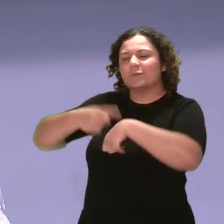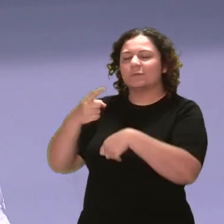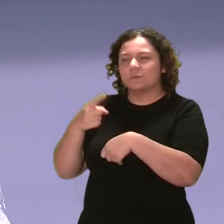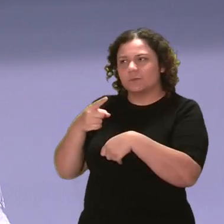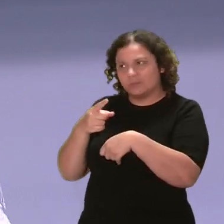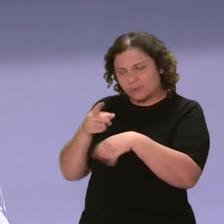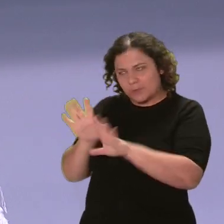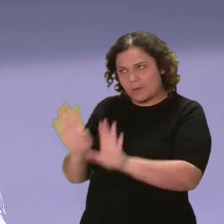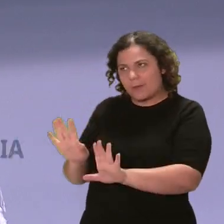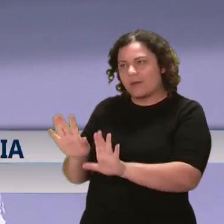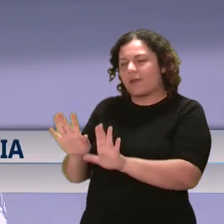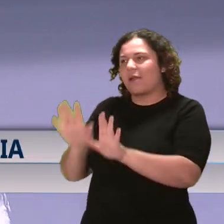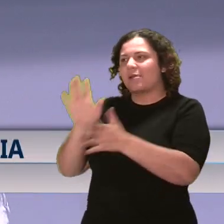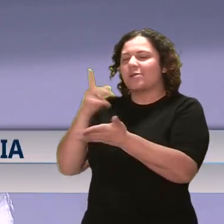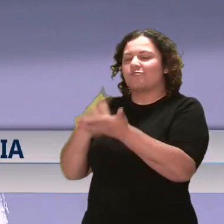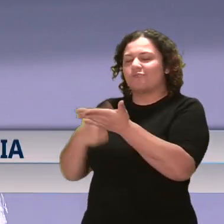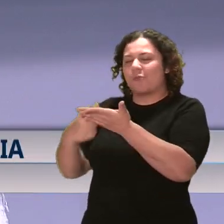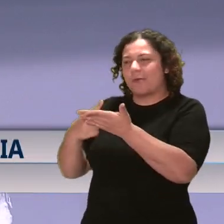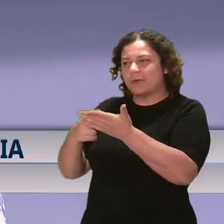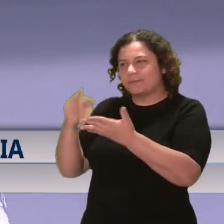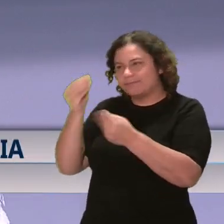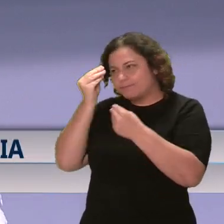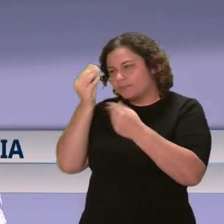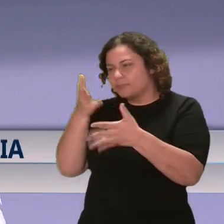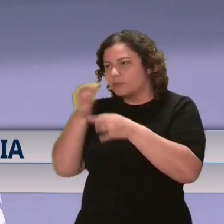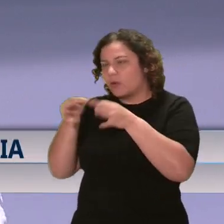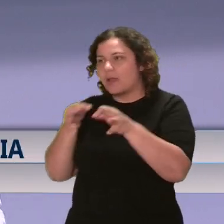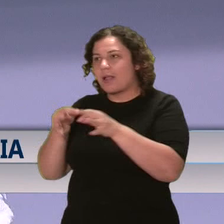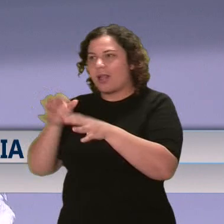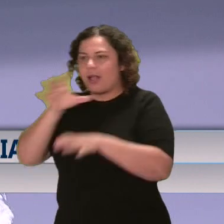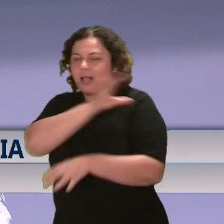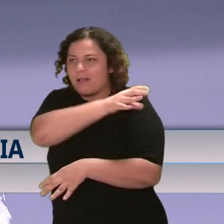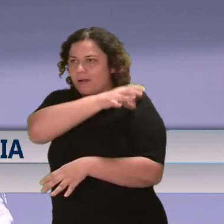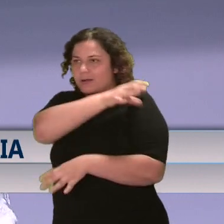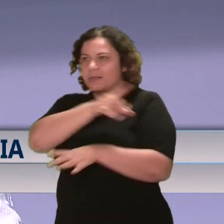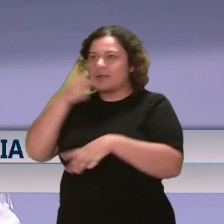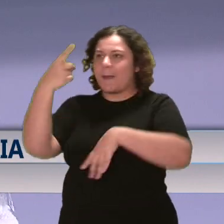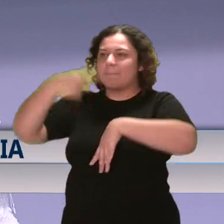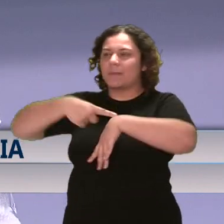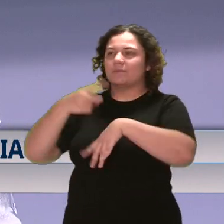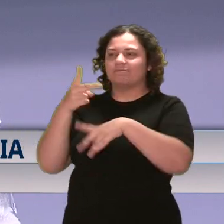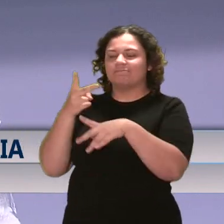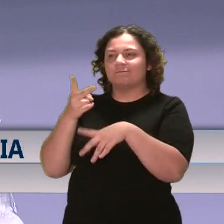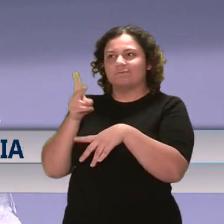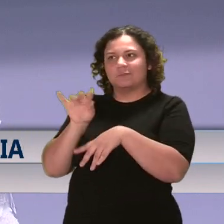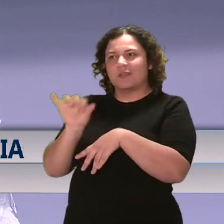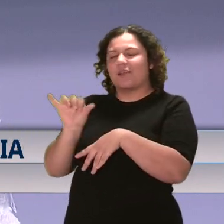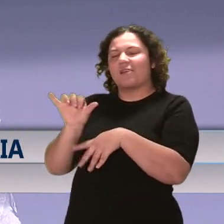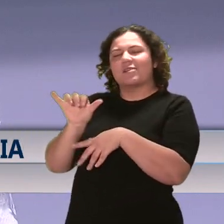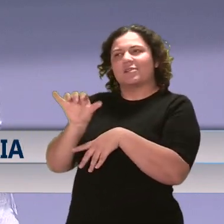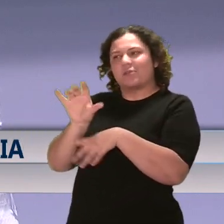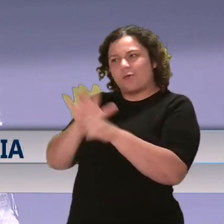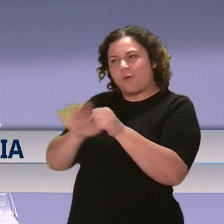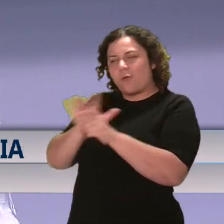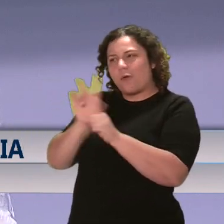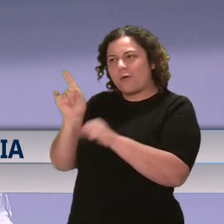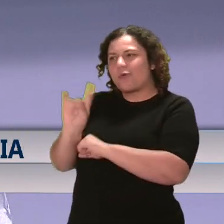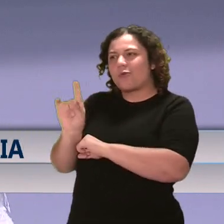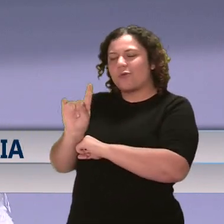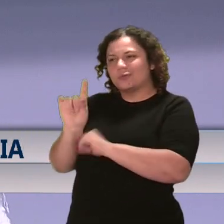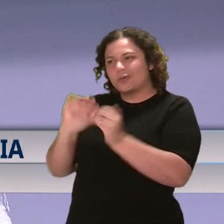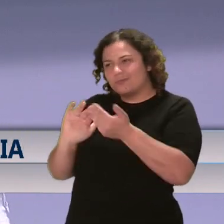que es centro de atención primaria la clínica primaria dentro de Puerto Rico normalmente están localizadas en